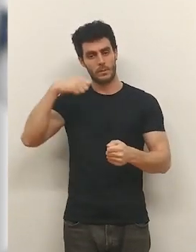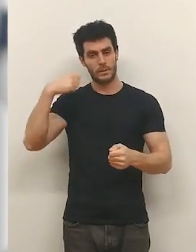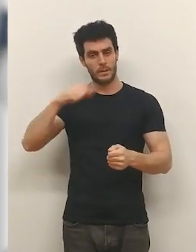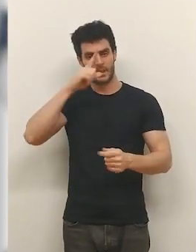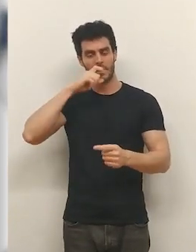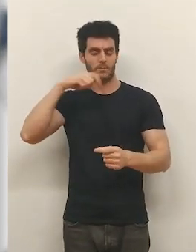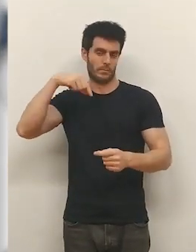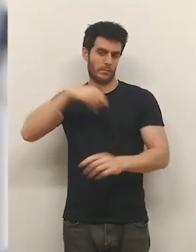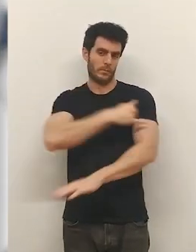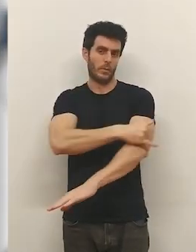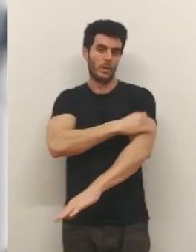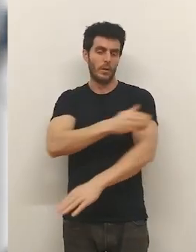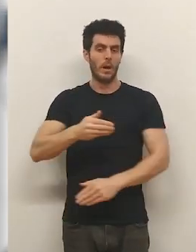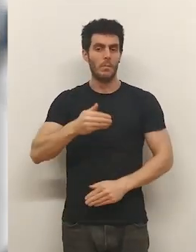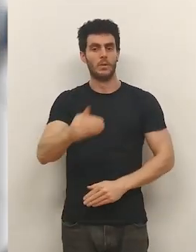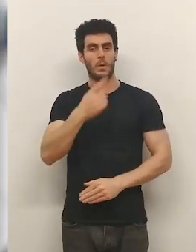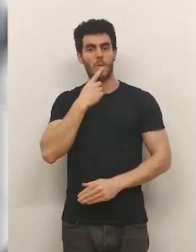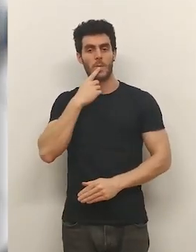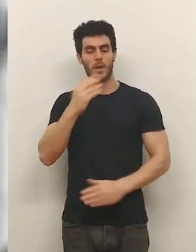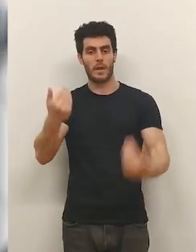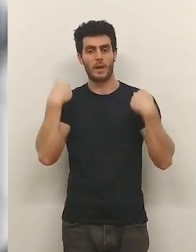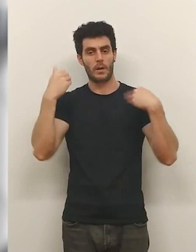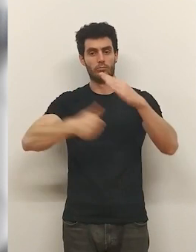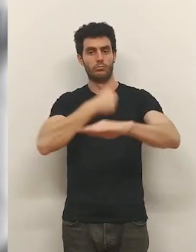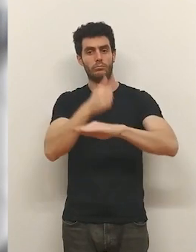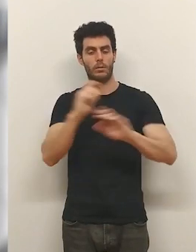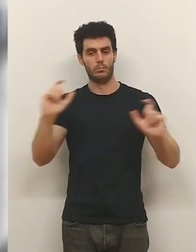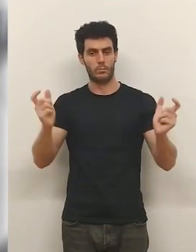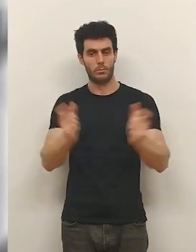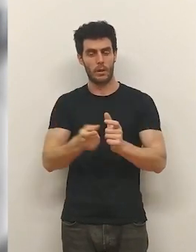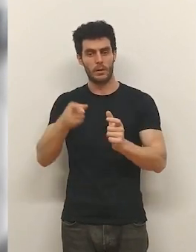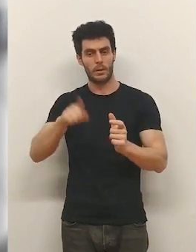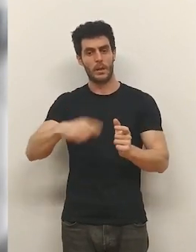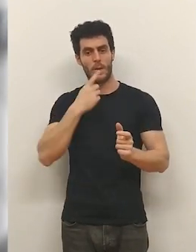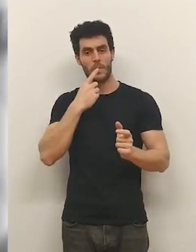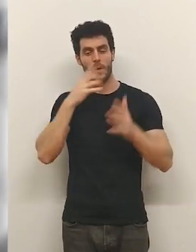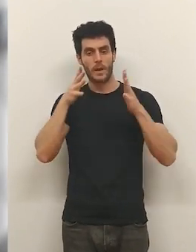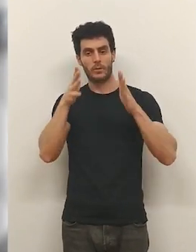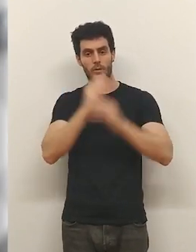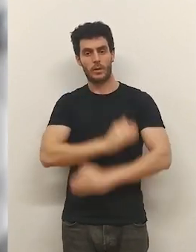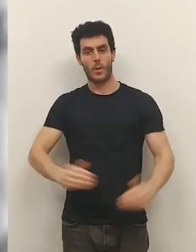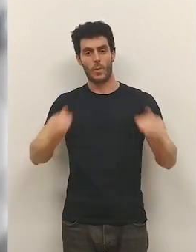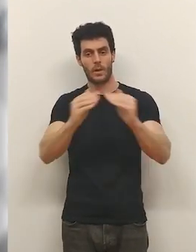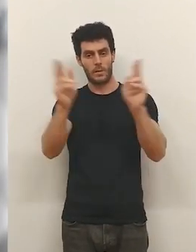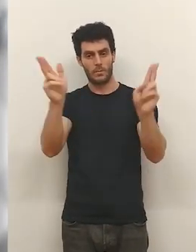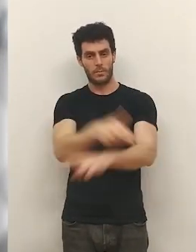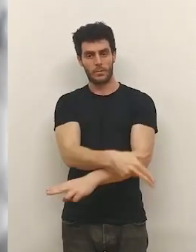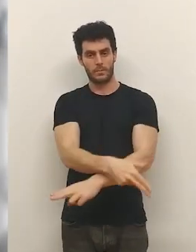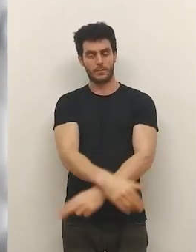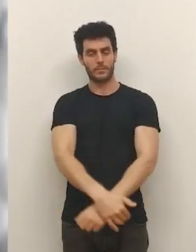próximo presidente del gobierno de La Rioja... ...apuesta por reducir el número de altos cargos... ...y confirma que suprimirá la Consejería de Igualdad.